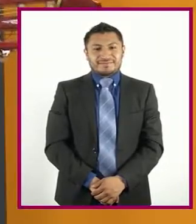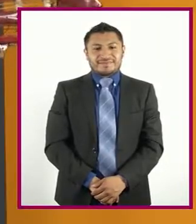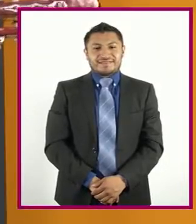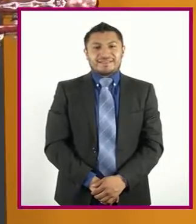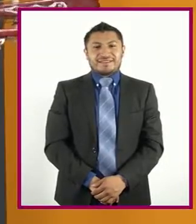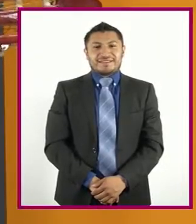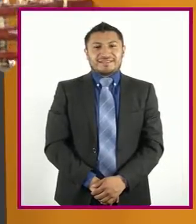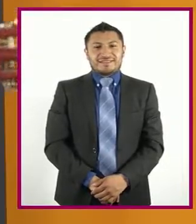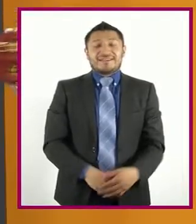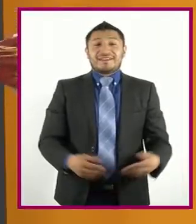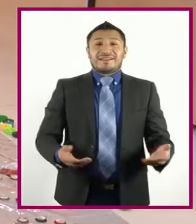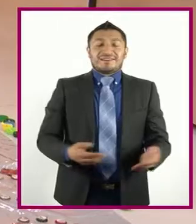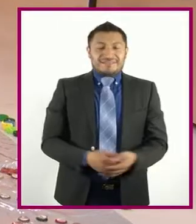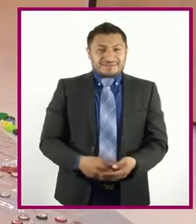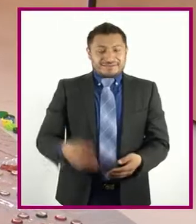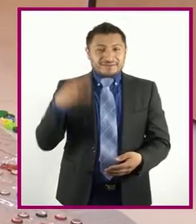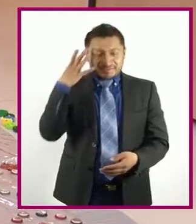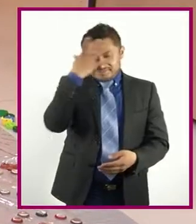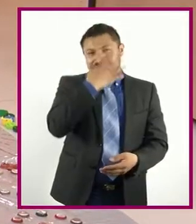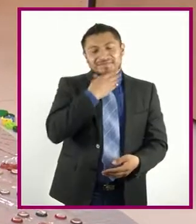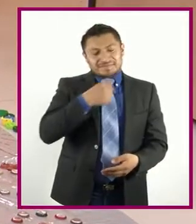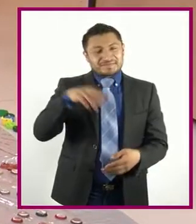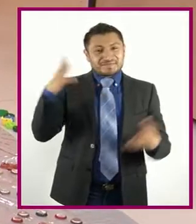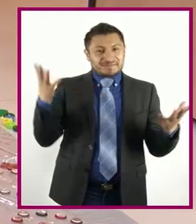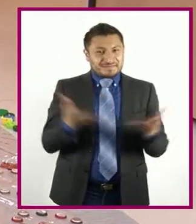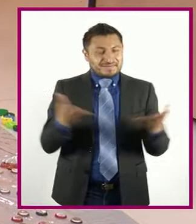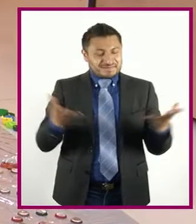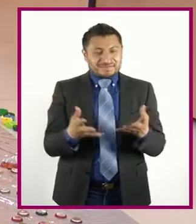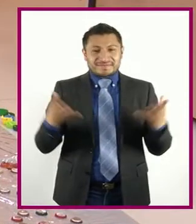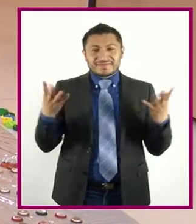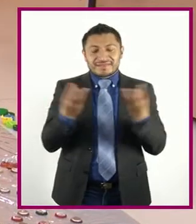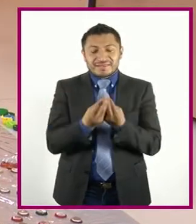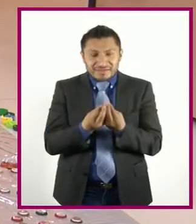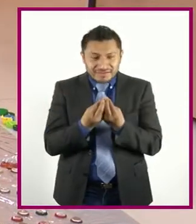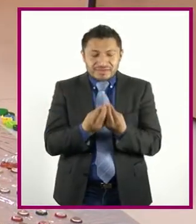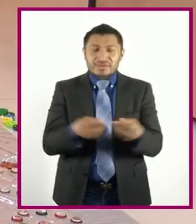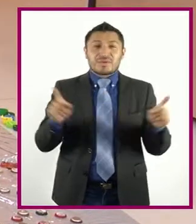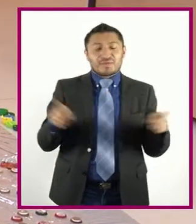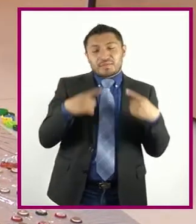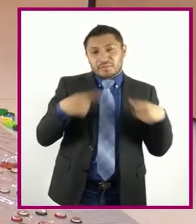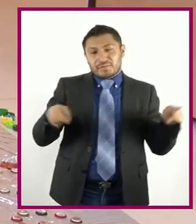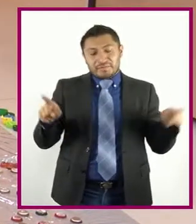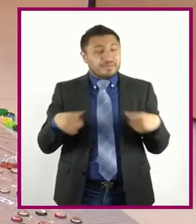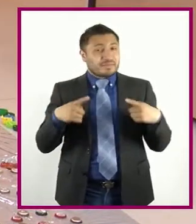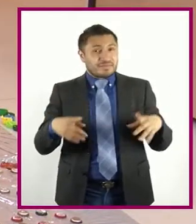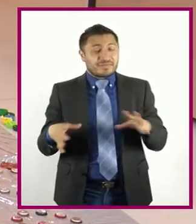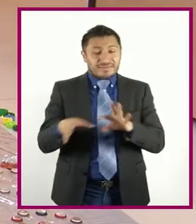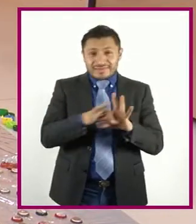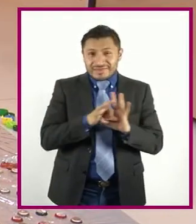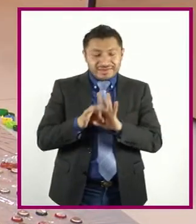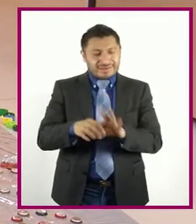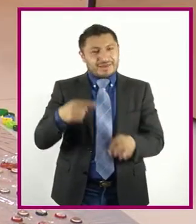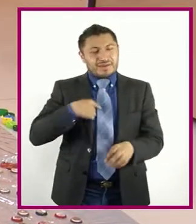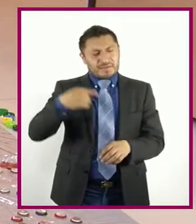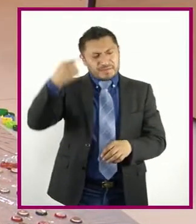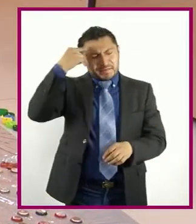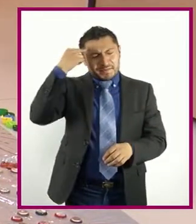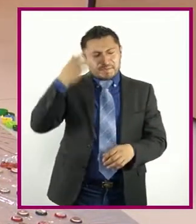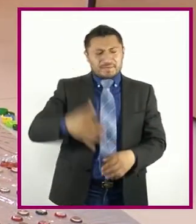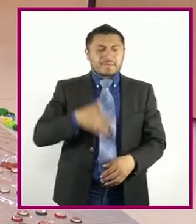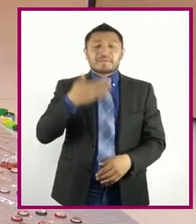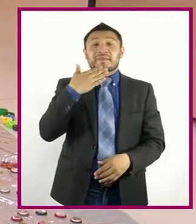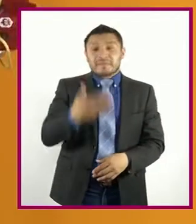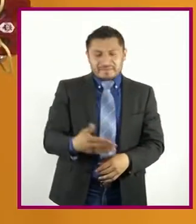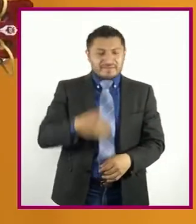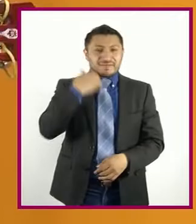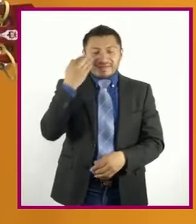¡Qué bonito es crear Acompañada de música! Alimentó mi imaginación Y me d